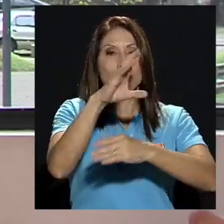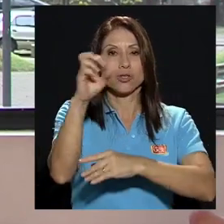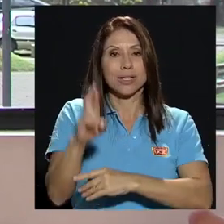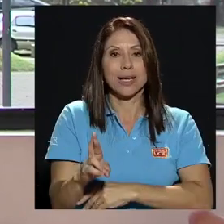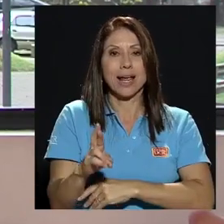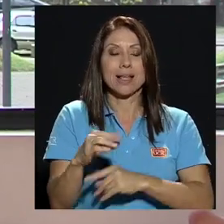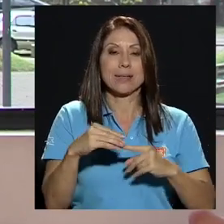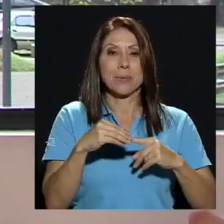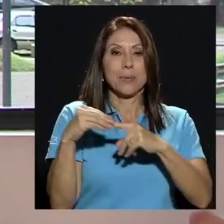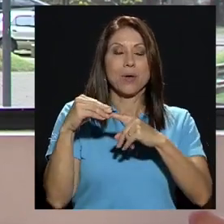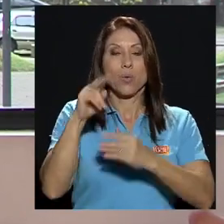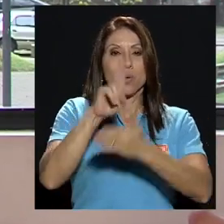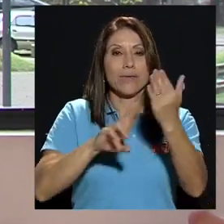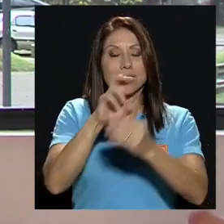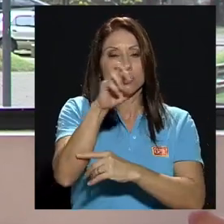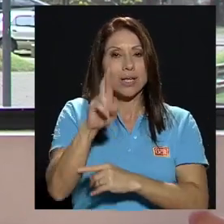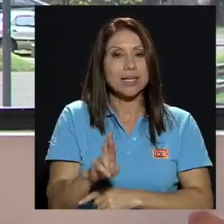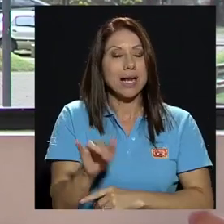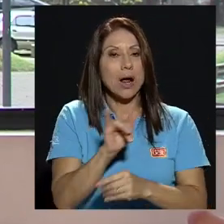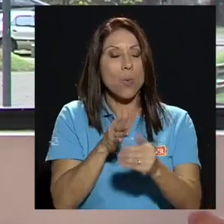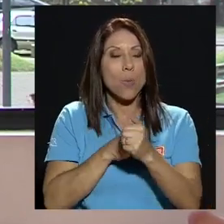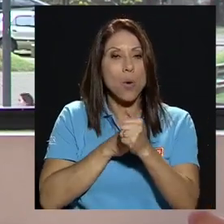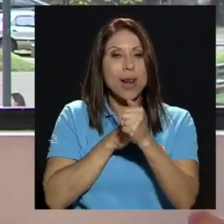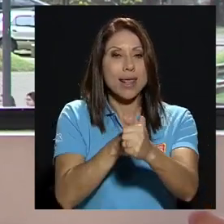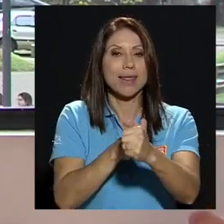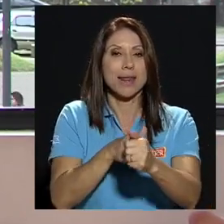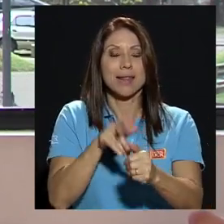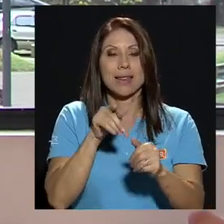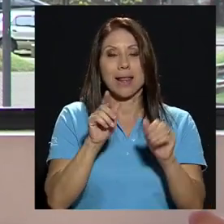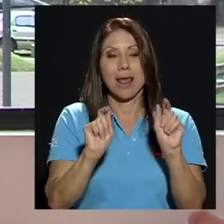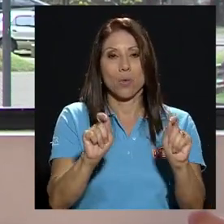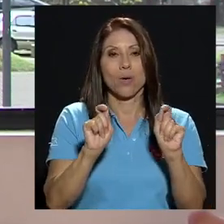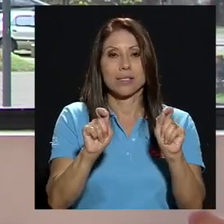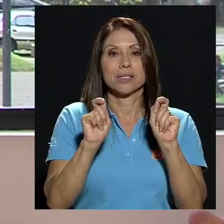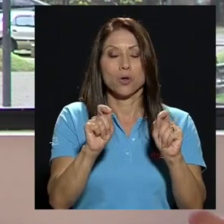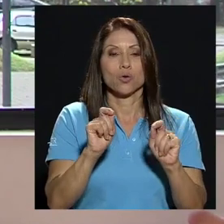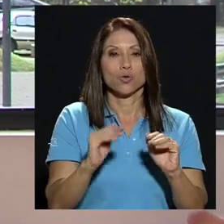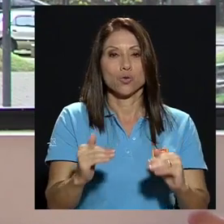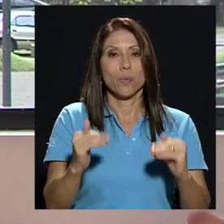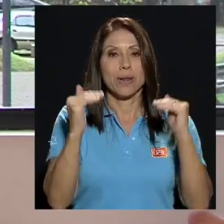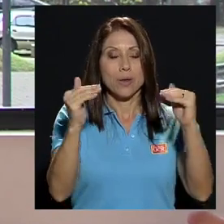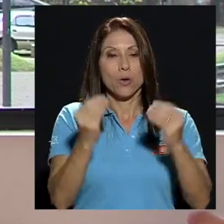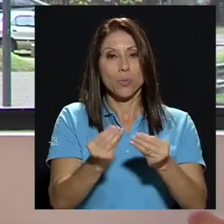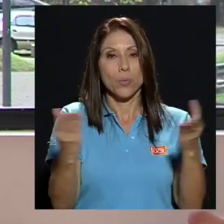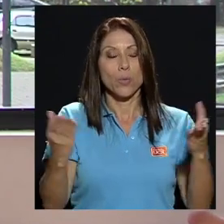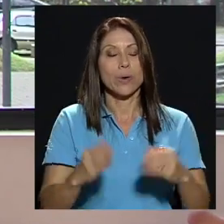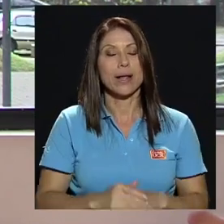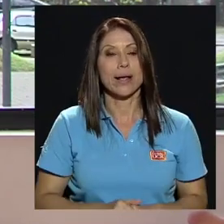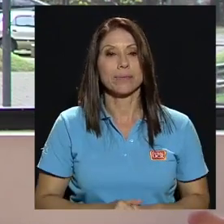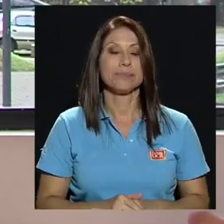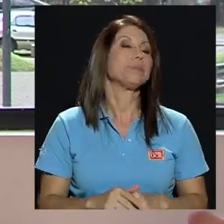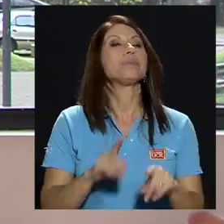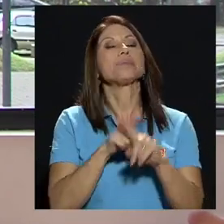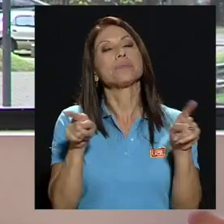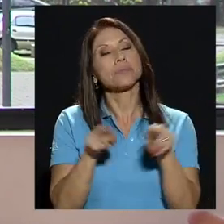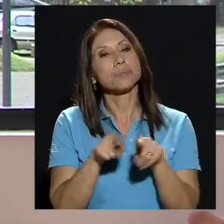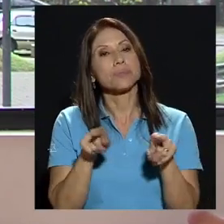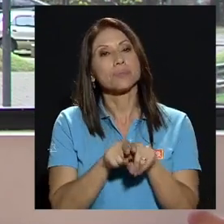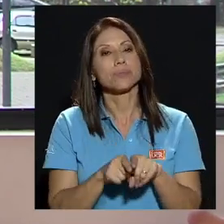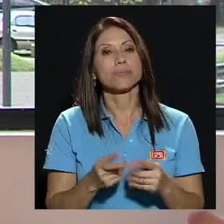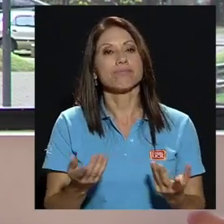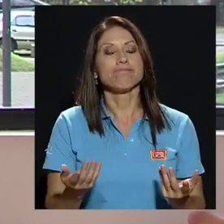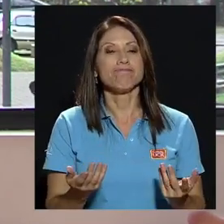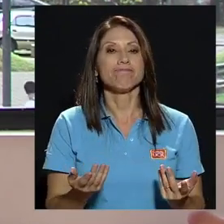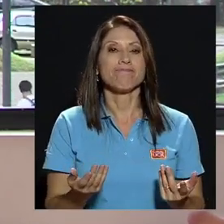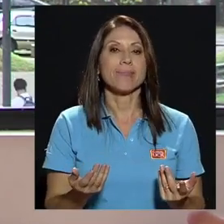universidad de Costa Rica como líder de esa educación superior pública pero también es cierto que